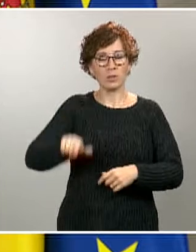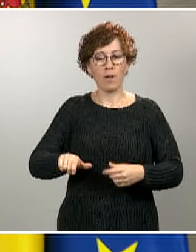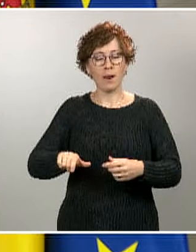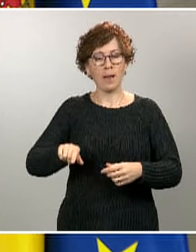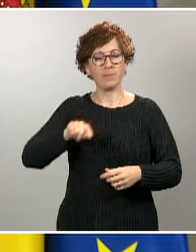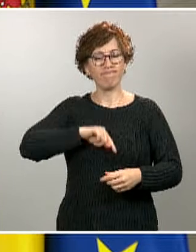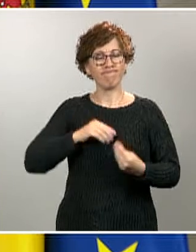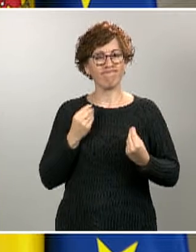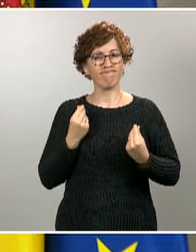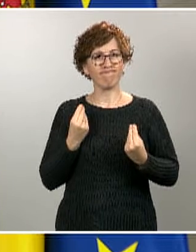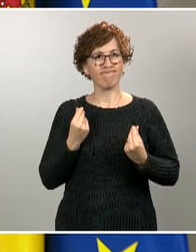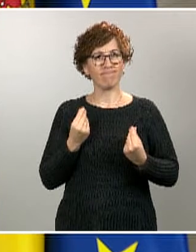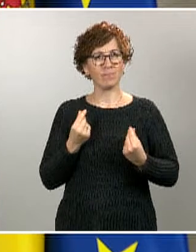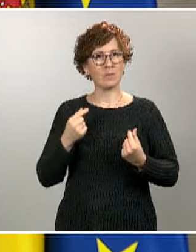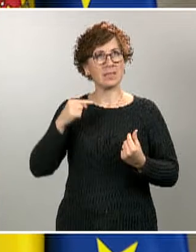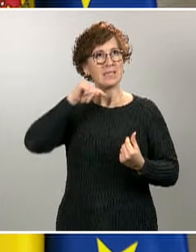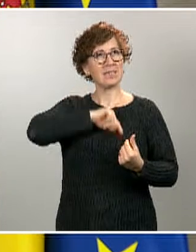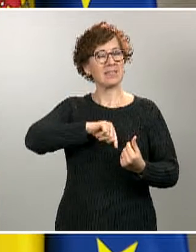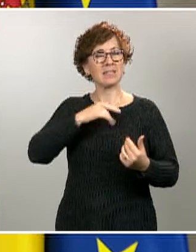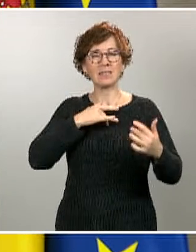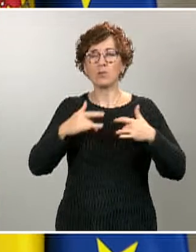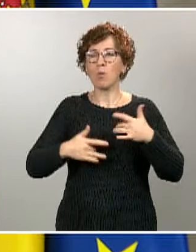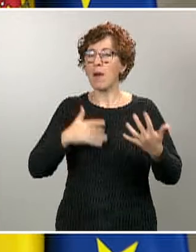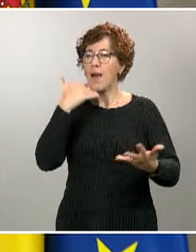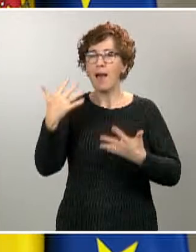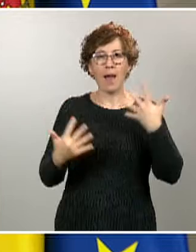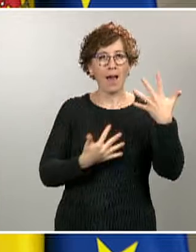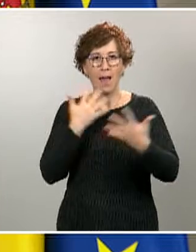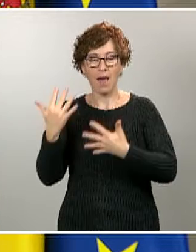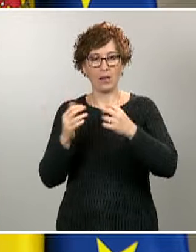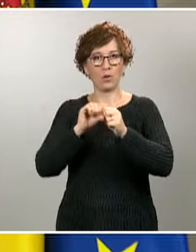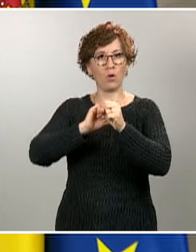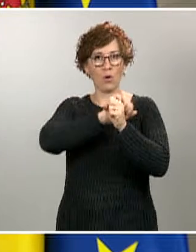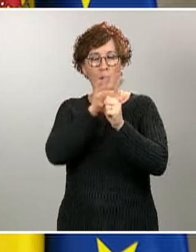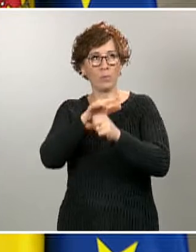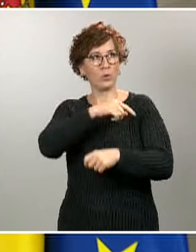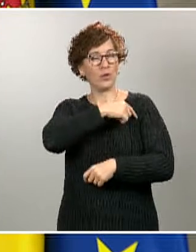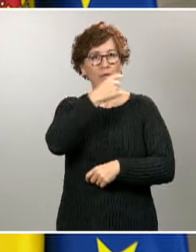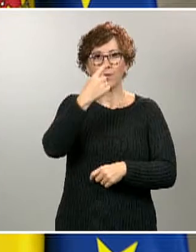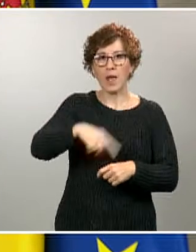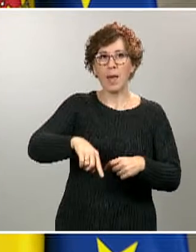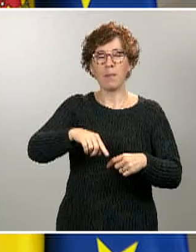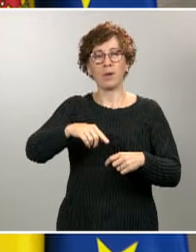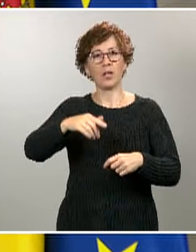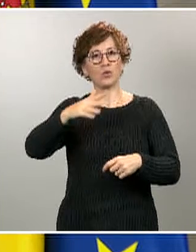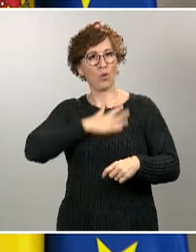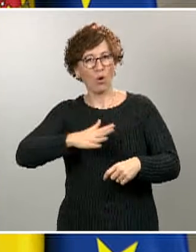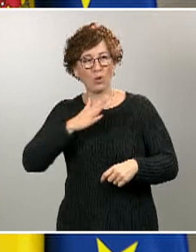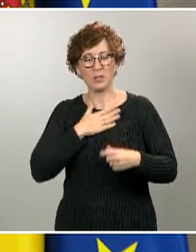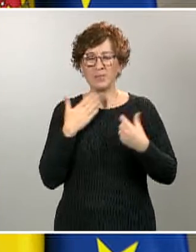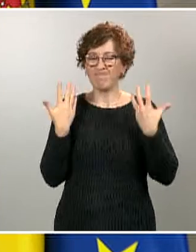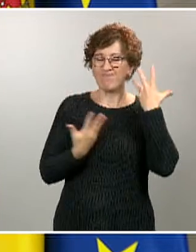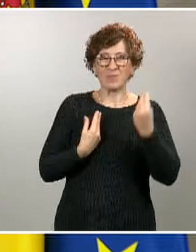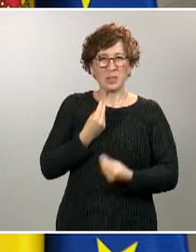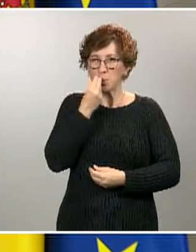enfermedad coronavirus, en forma de fiebre, en forma de tos, en forma de malestar, no debe acudir al trabajo. Debe